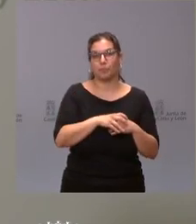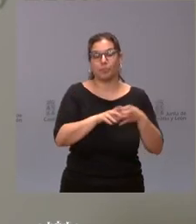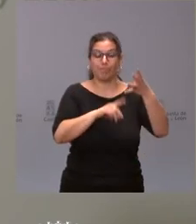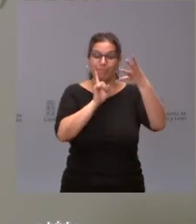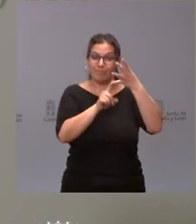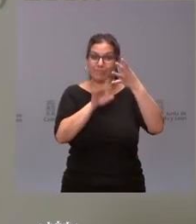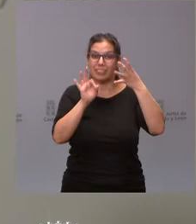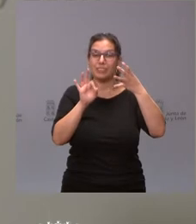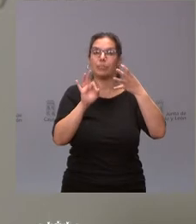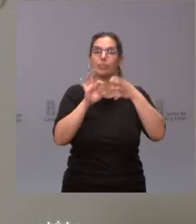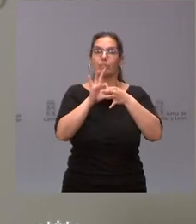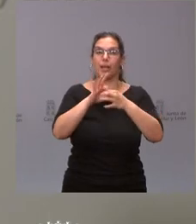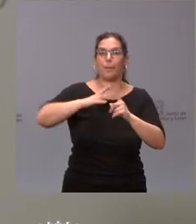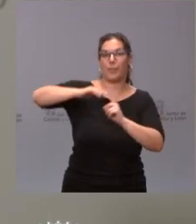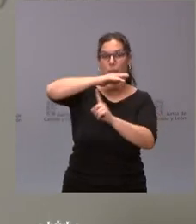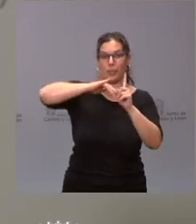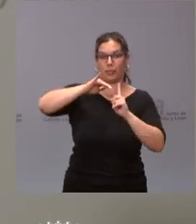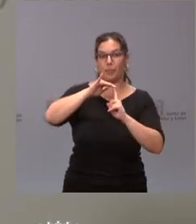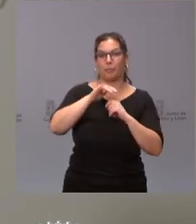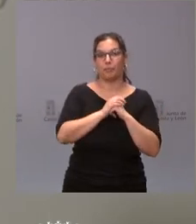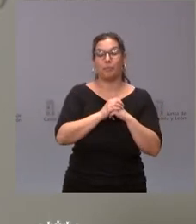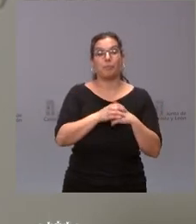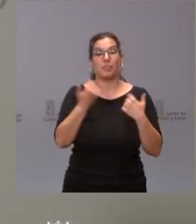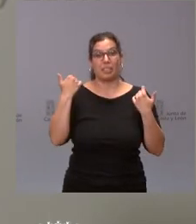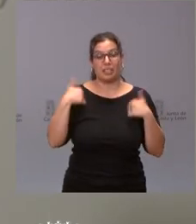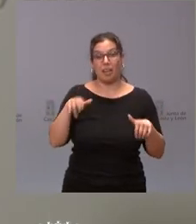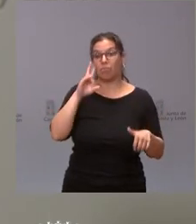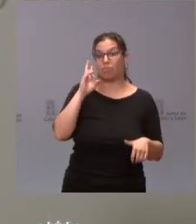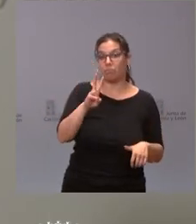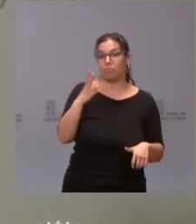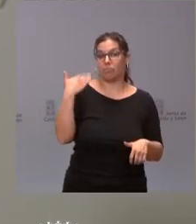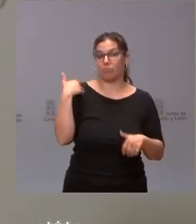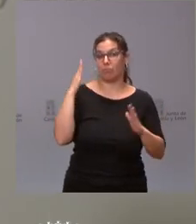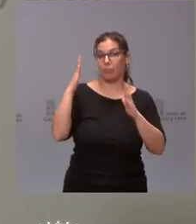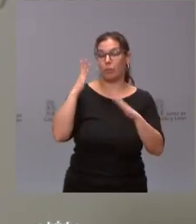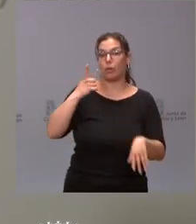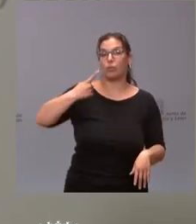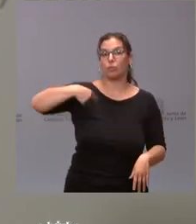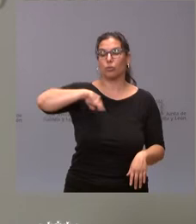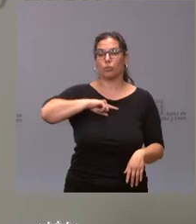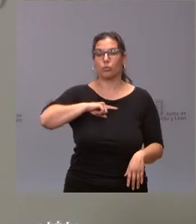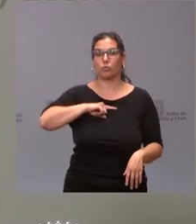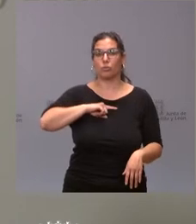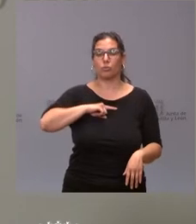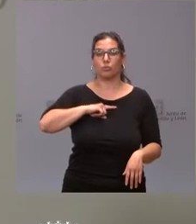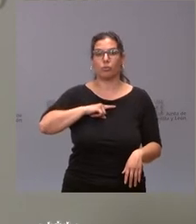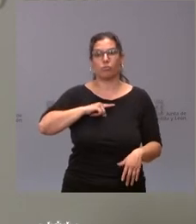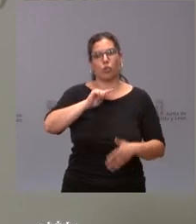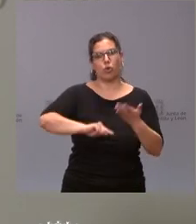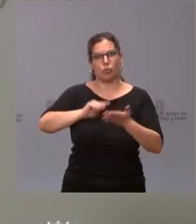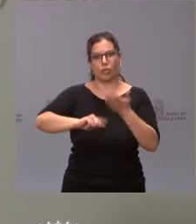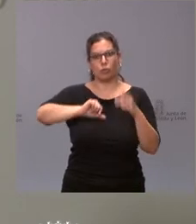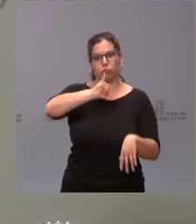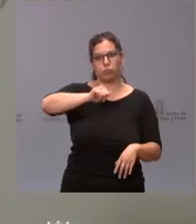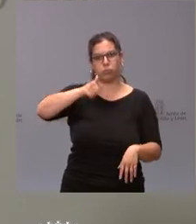bloque serían las actuaciones ambientales. Han visto ustedes que, los últimos tiempos, hemos traído bastantes contratos relativos